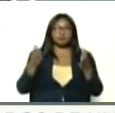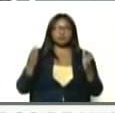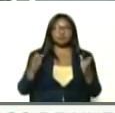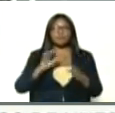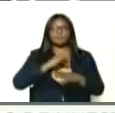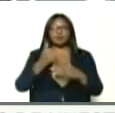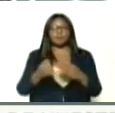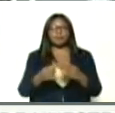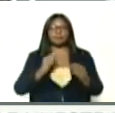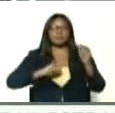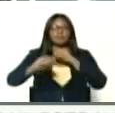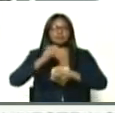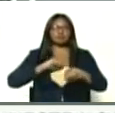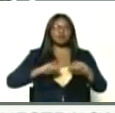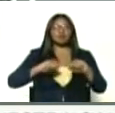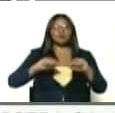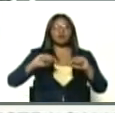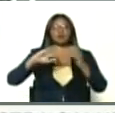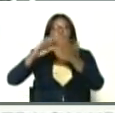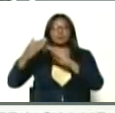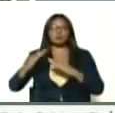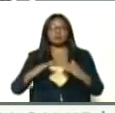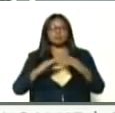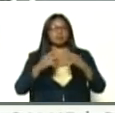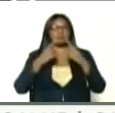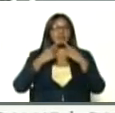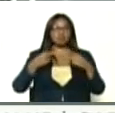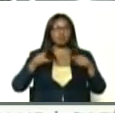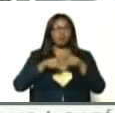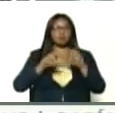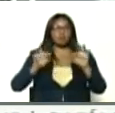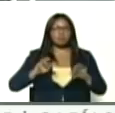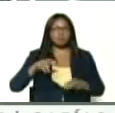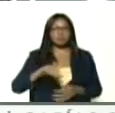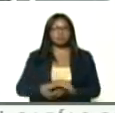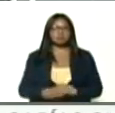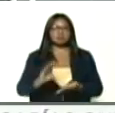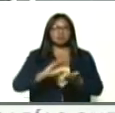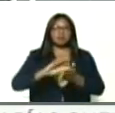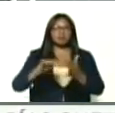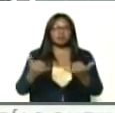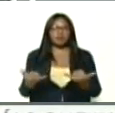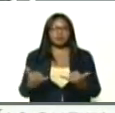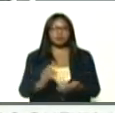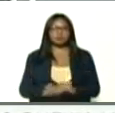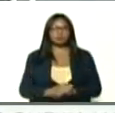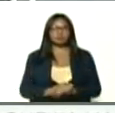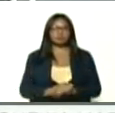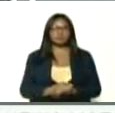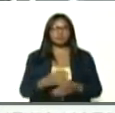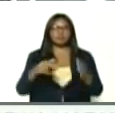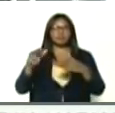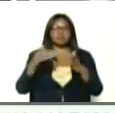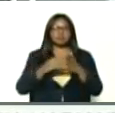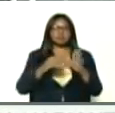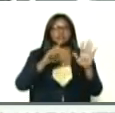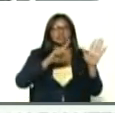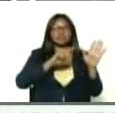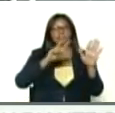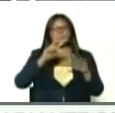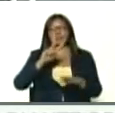defensoras, comunales, para, beneficiar, desde este centro, directo, a 14,628,